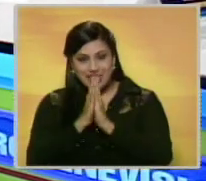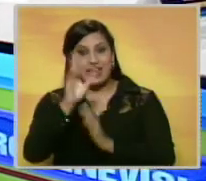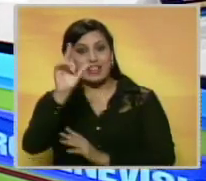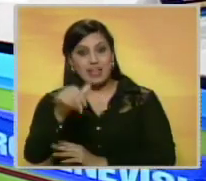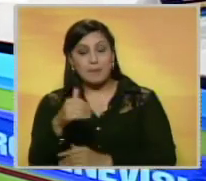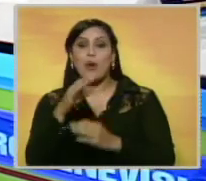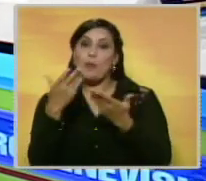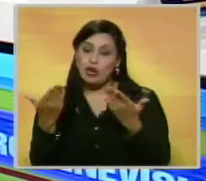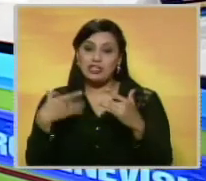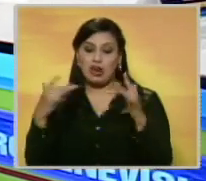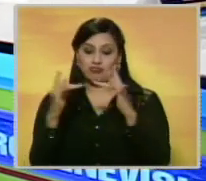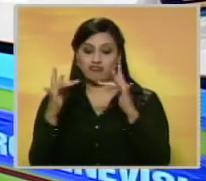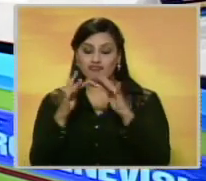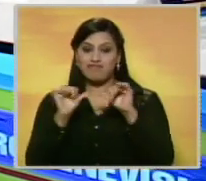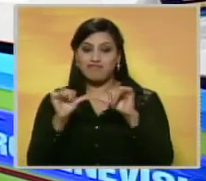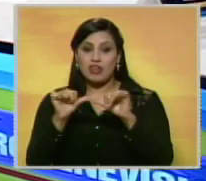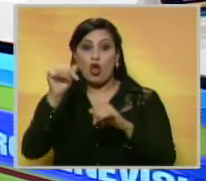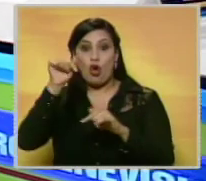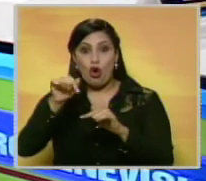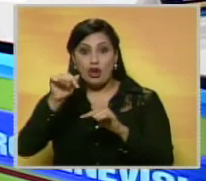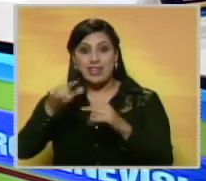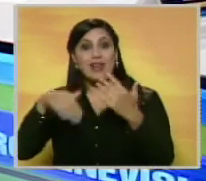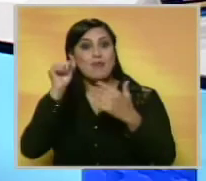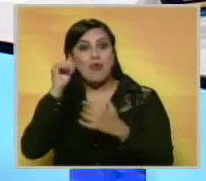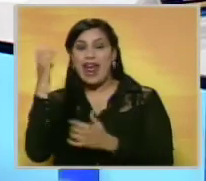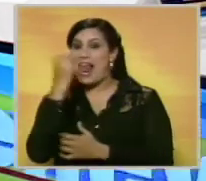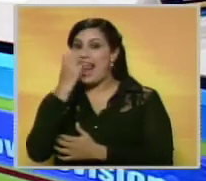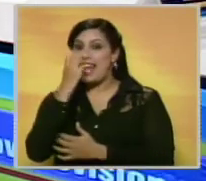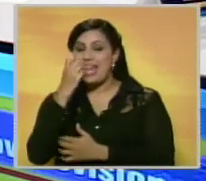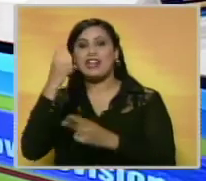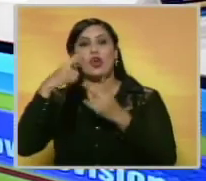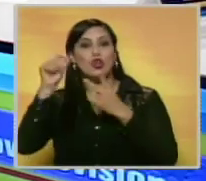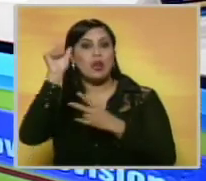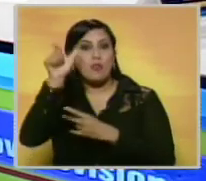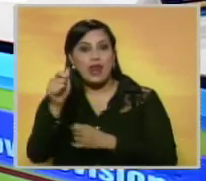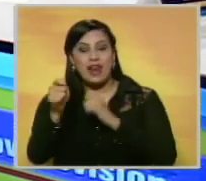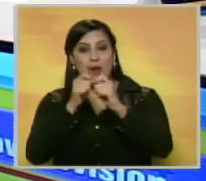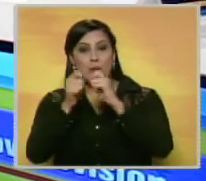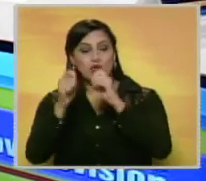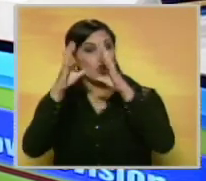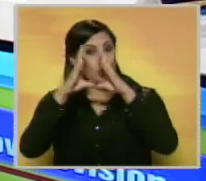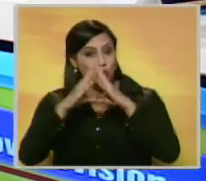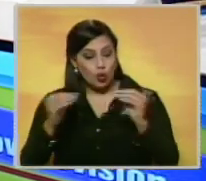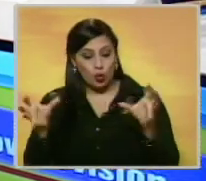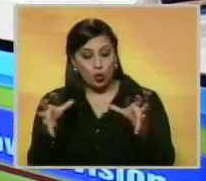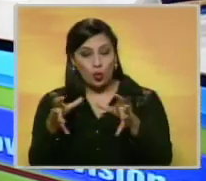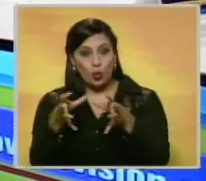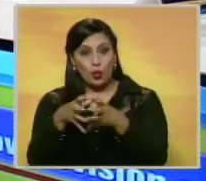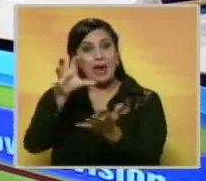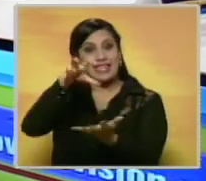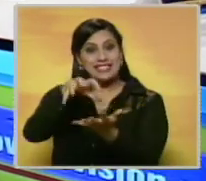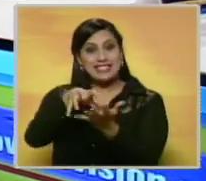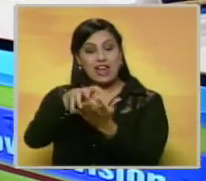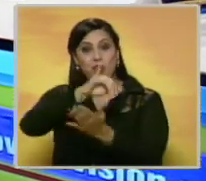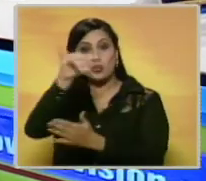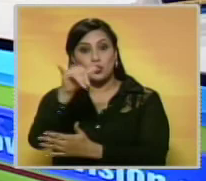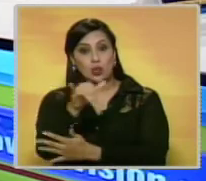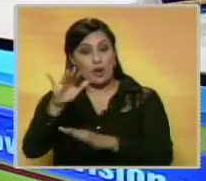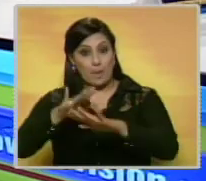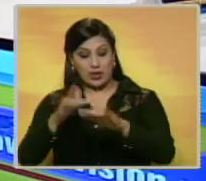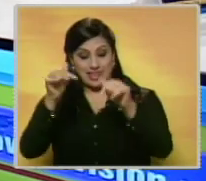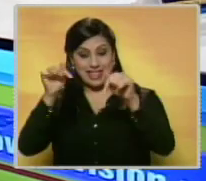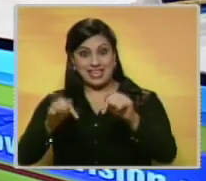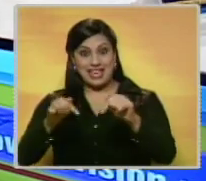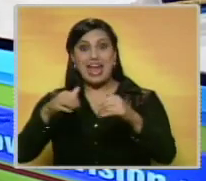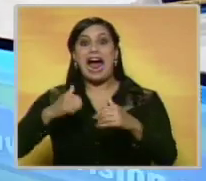por eso vamos a estar en contacto permanente desde hoy con Elianta Quintero, Fabiola Yaquinto, todo nuestro equipo en el Estado Zulia, porque desde